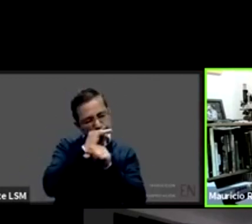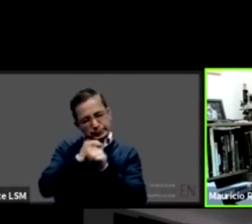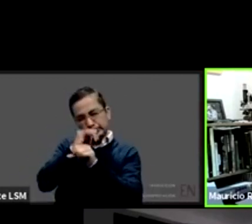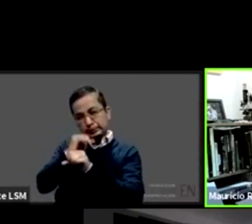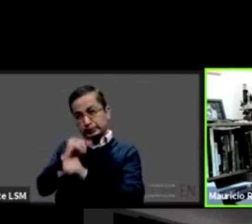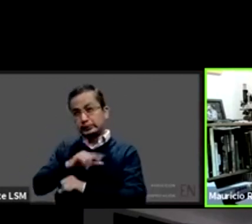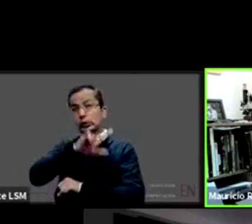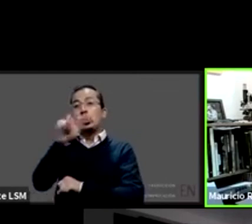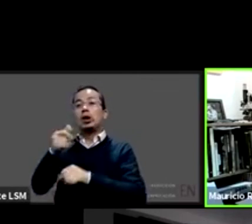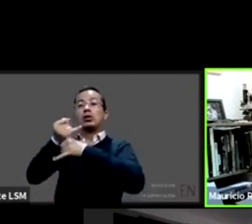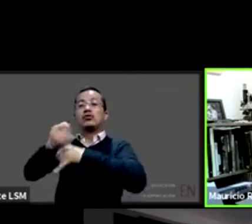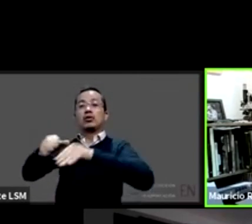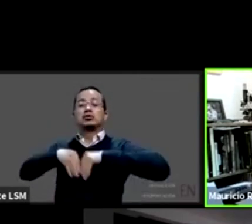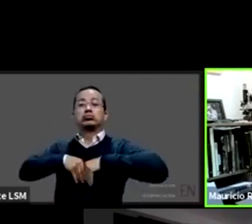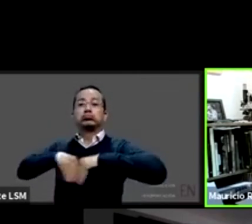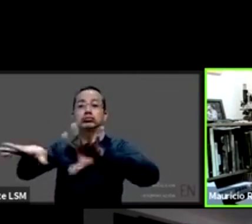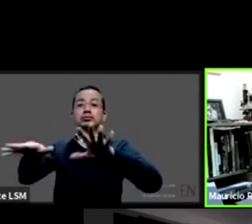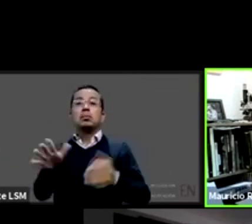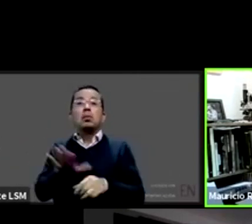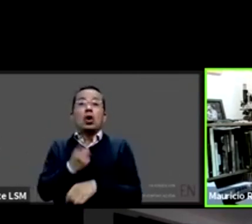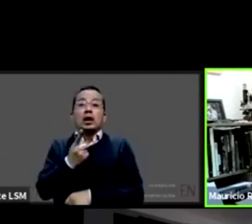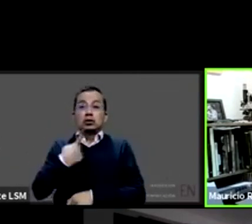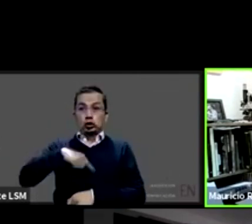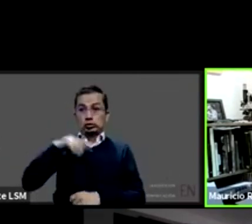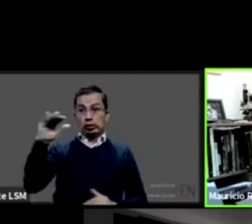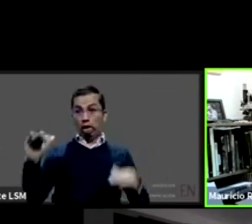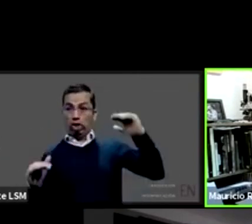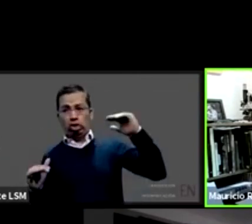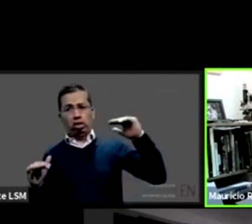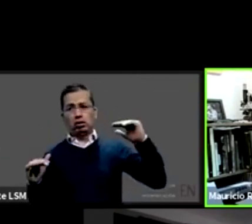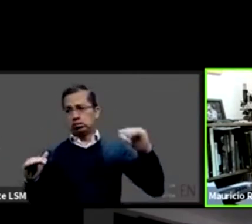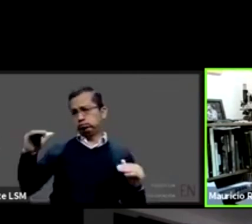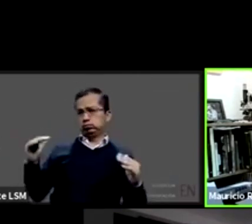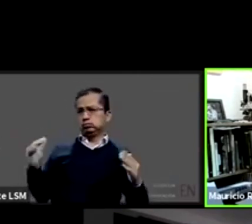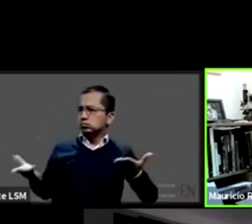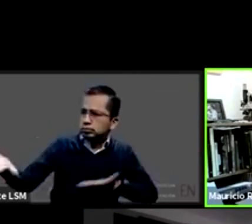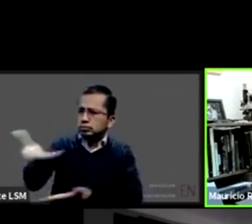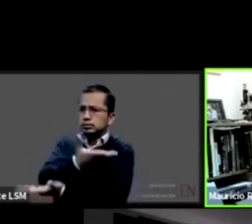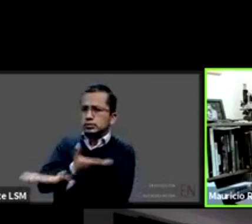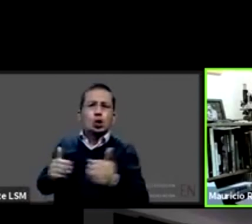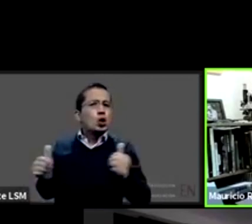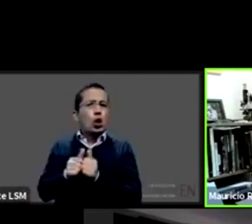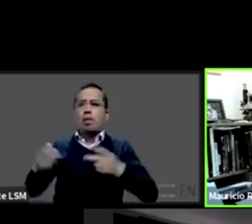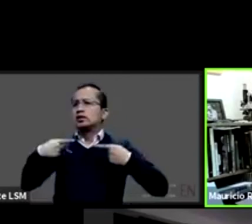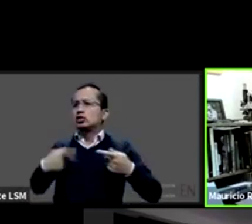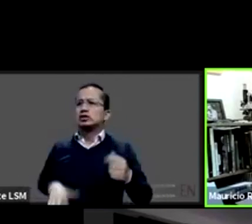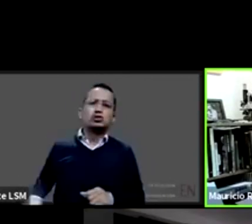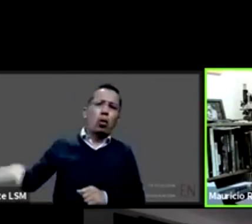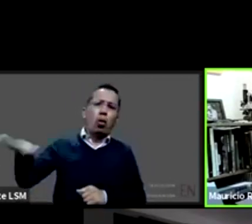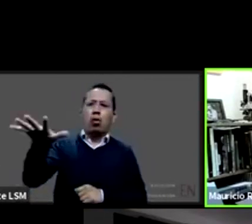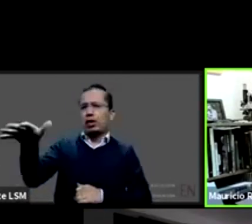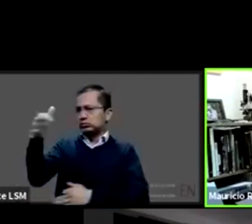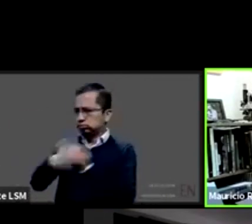parte de la sociedad estamos para servir a la sociedad así que pues también no duden en acercarse a la universidad nacional